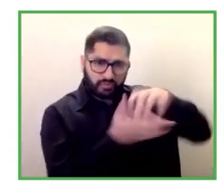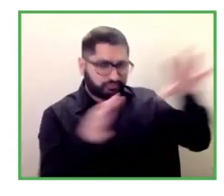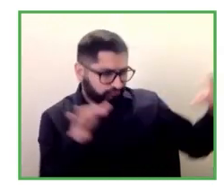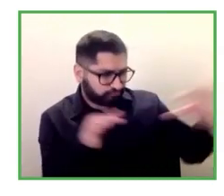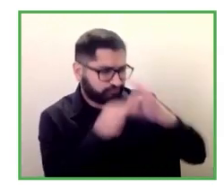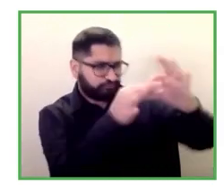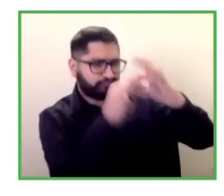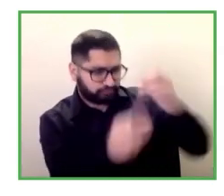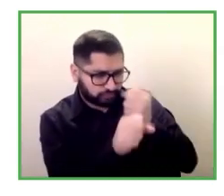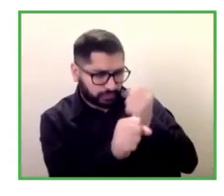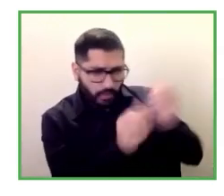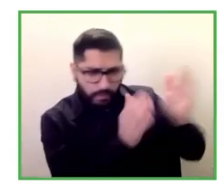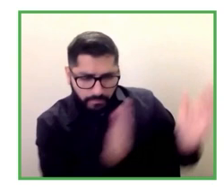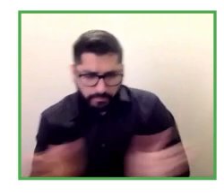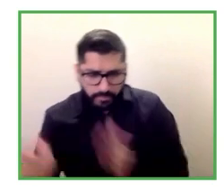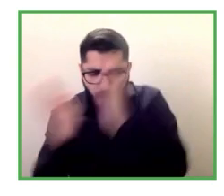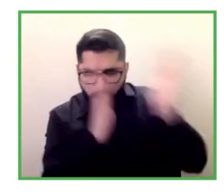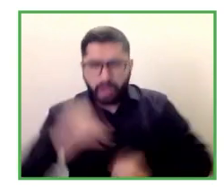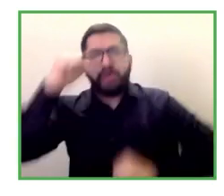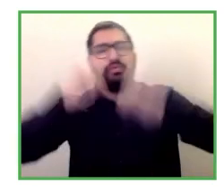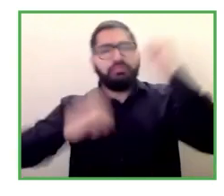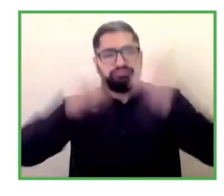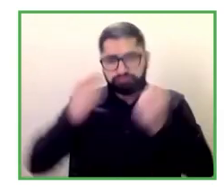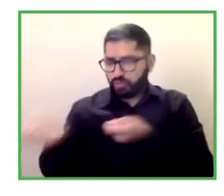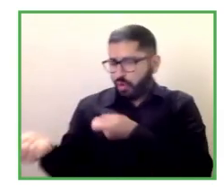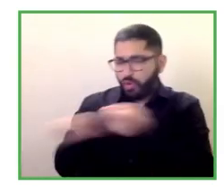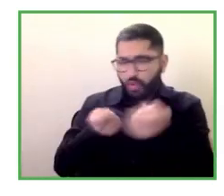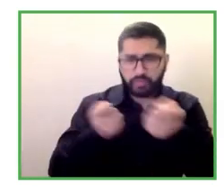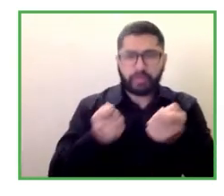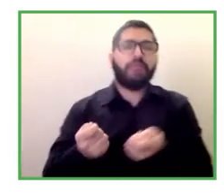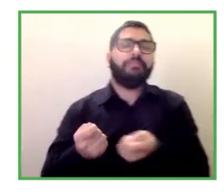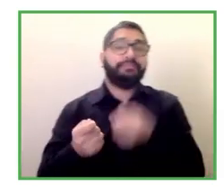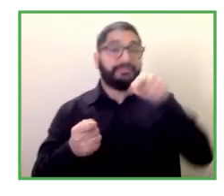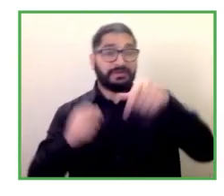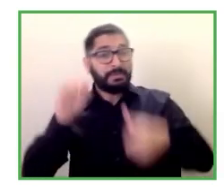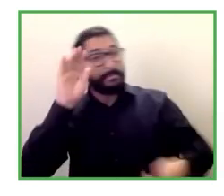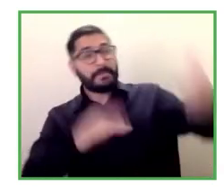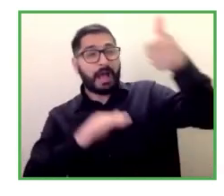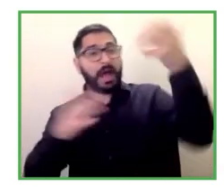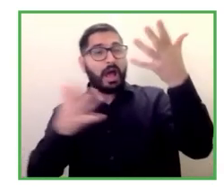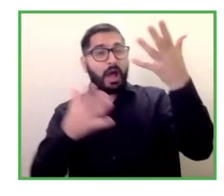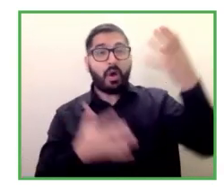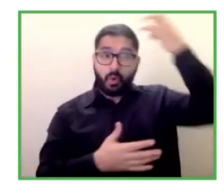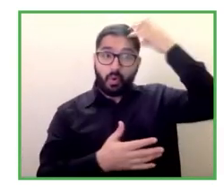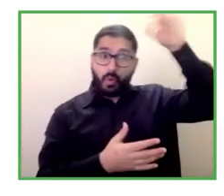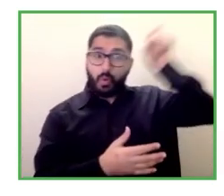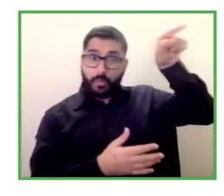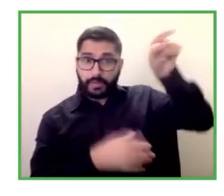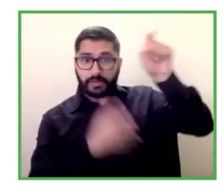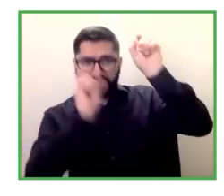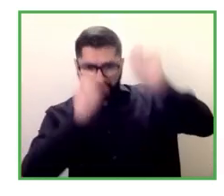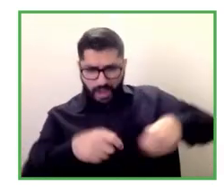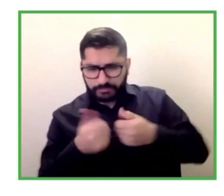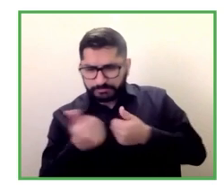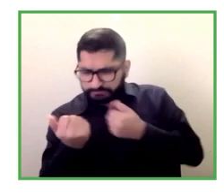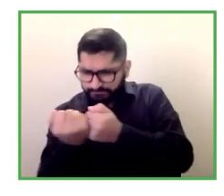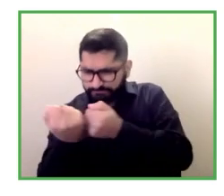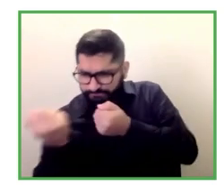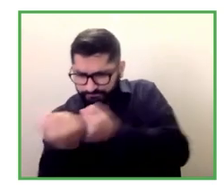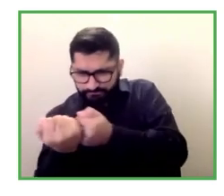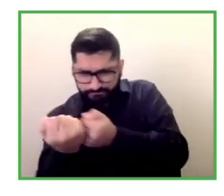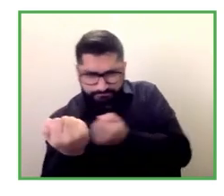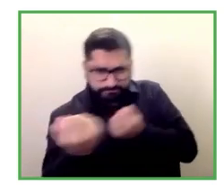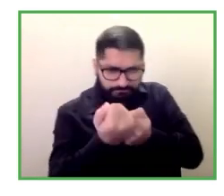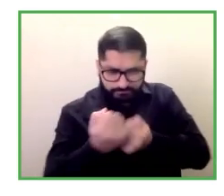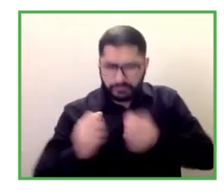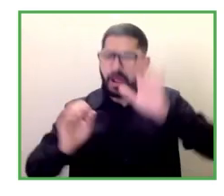mayor que la mayoría de los estados intentan ser modelos ser un ejemplo de empleador para mostrar